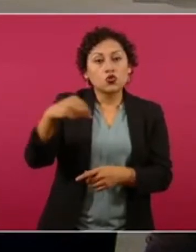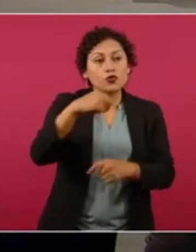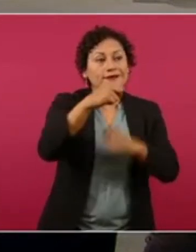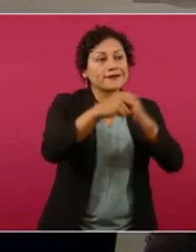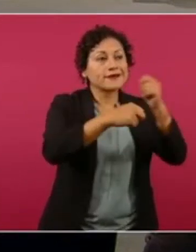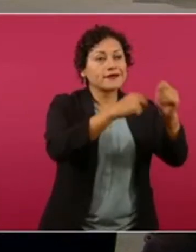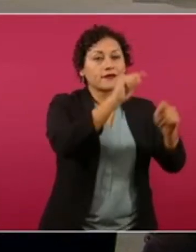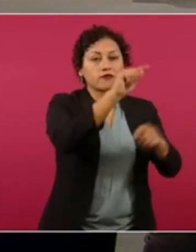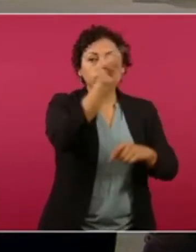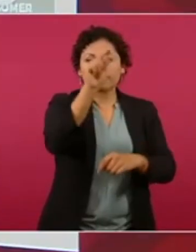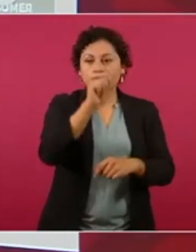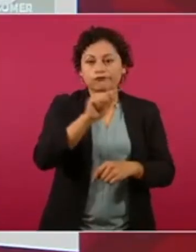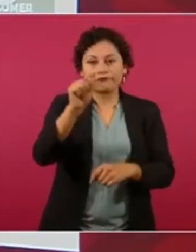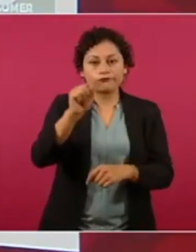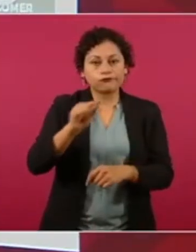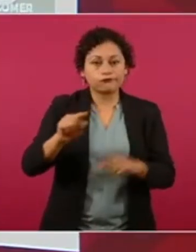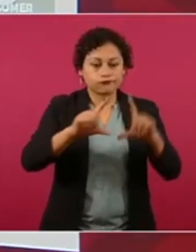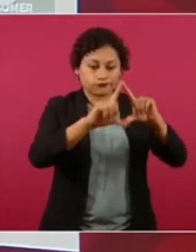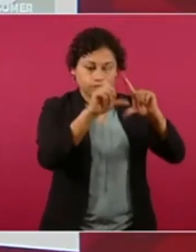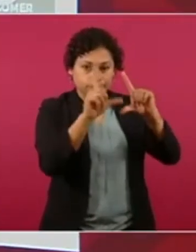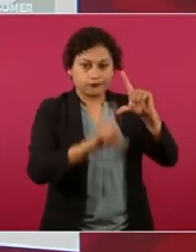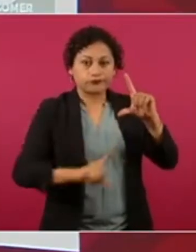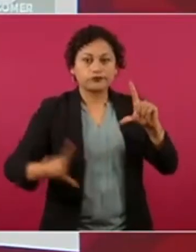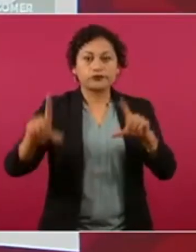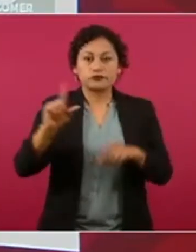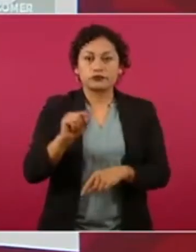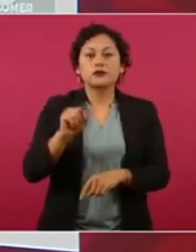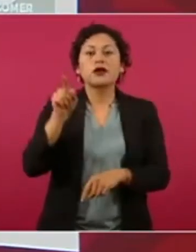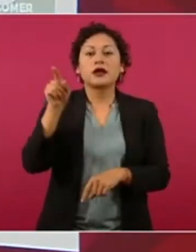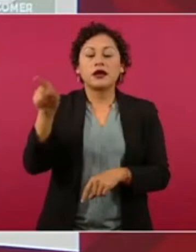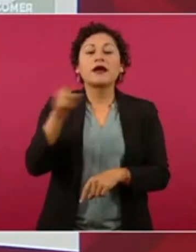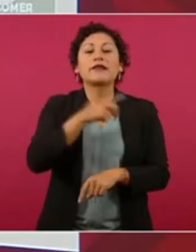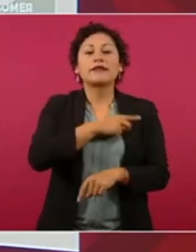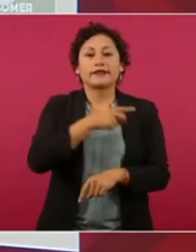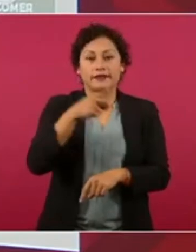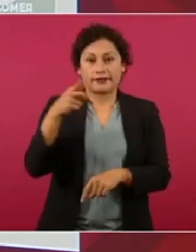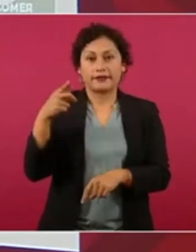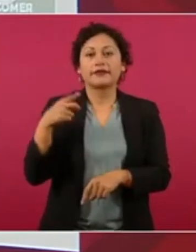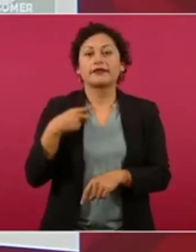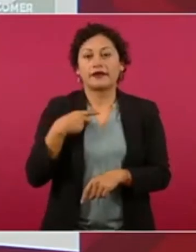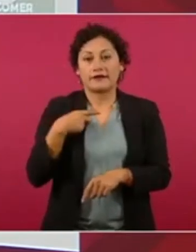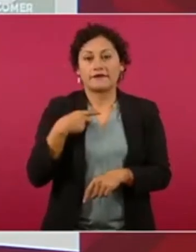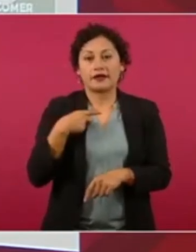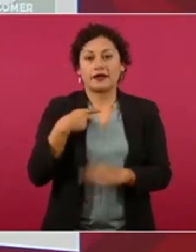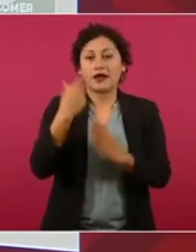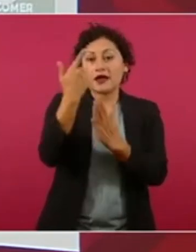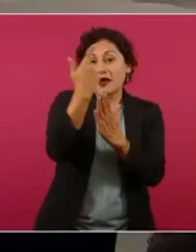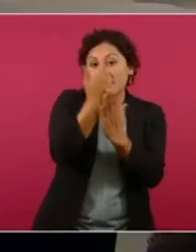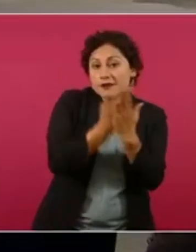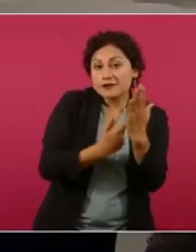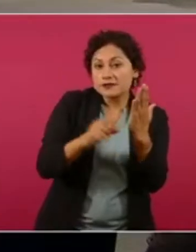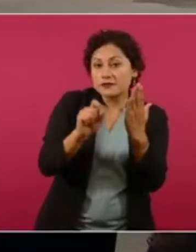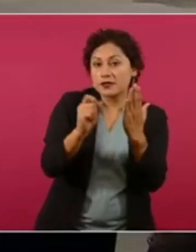exhiban los 24 productos,